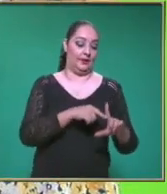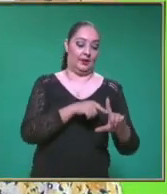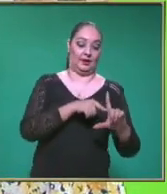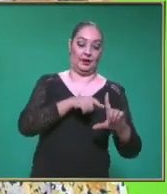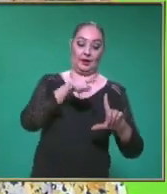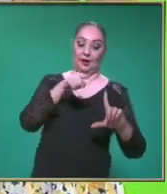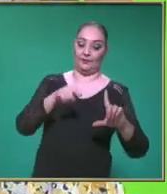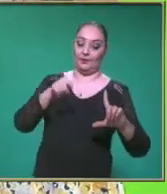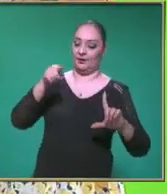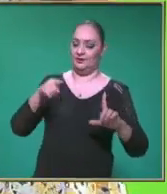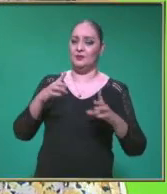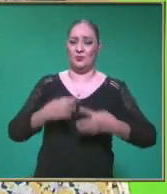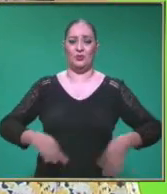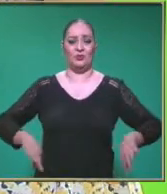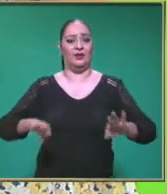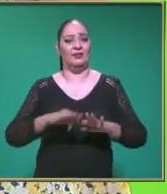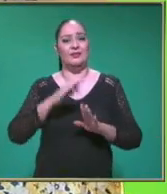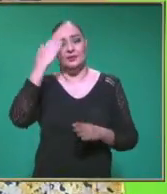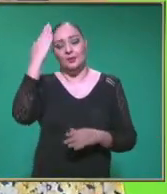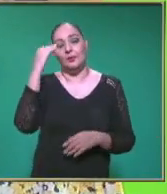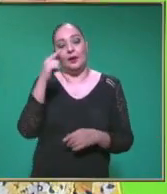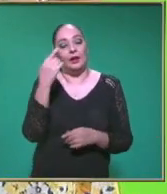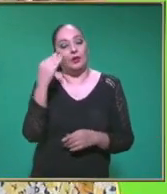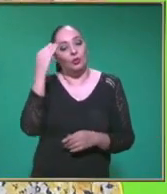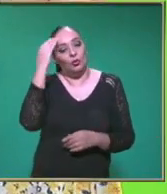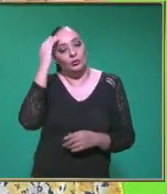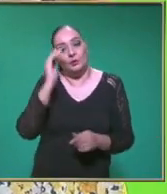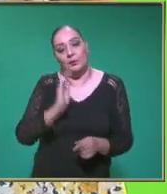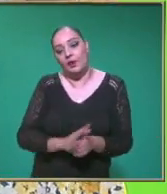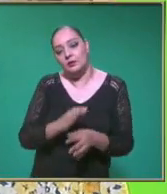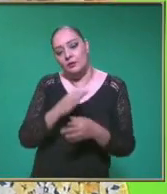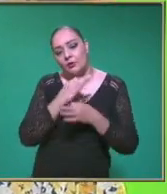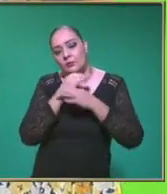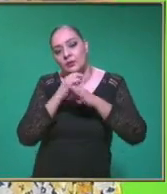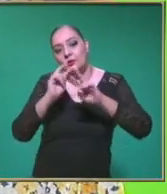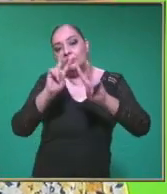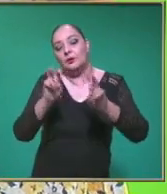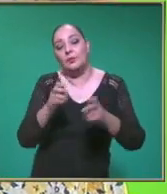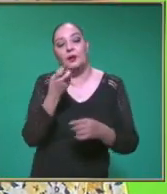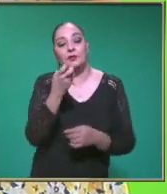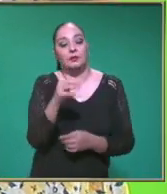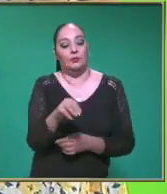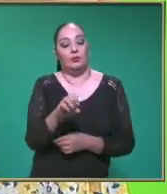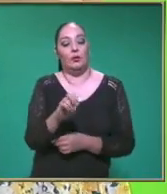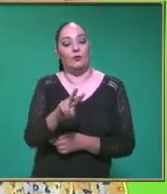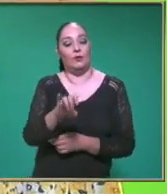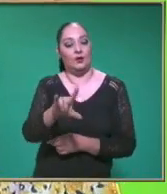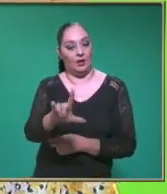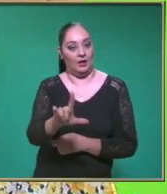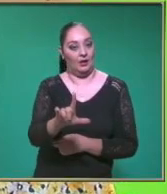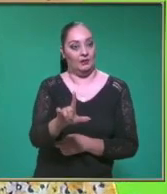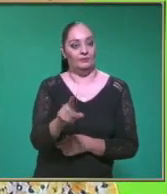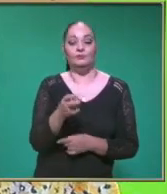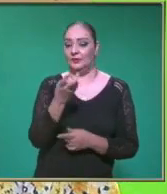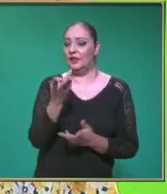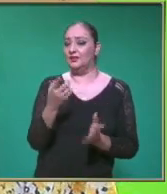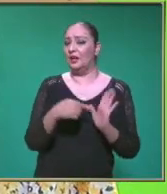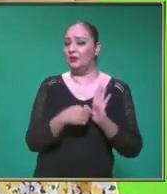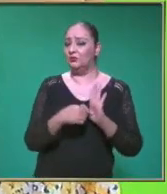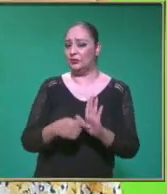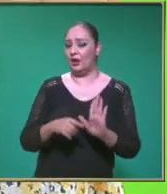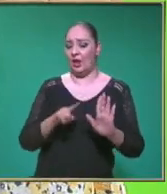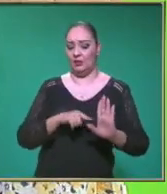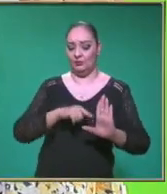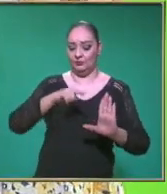Graficar los movimientos Para conocer Más información Sobre el móvil En esta gráfica Que tenemos En el pizarrón